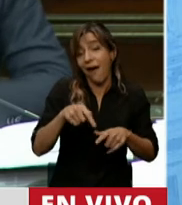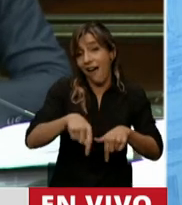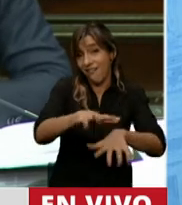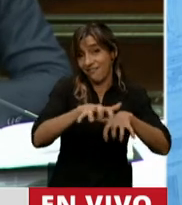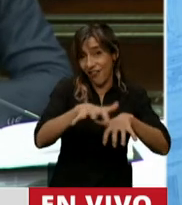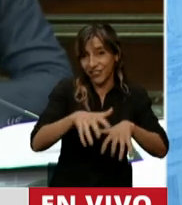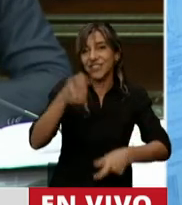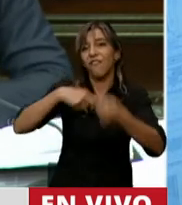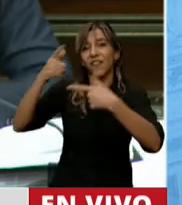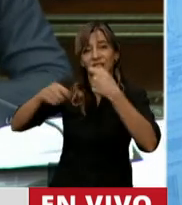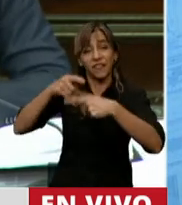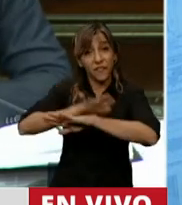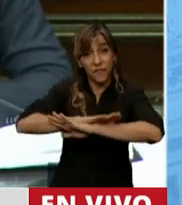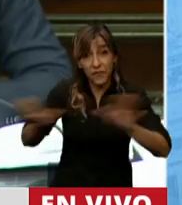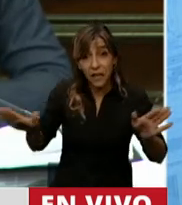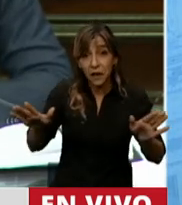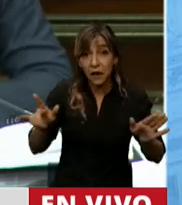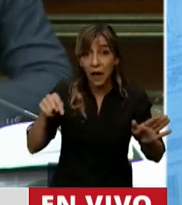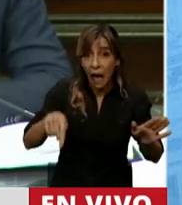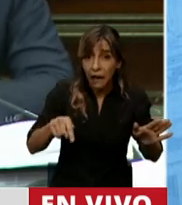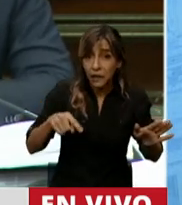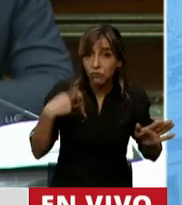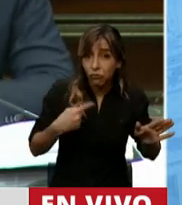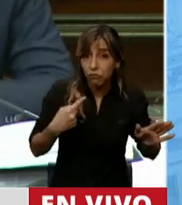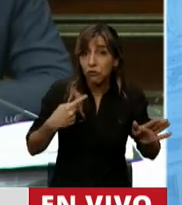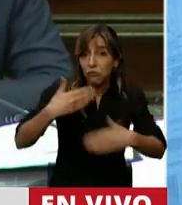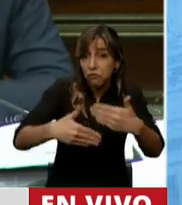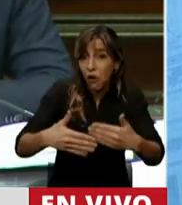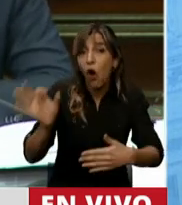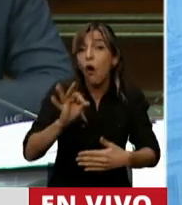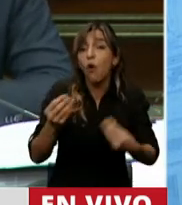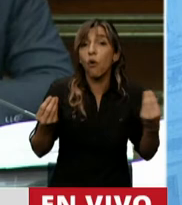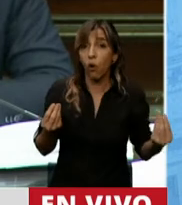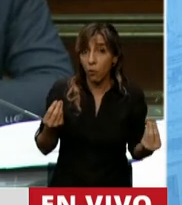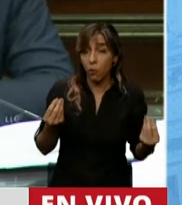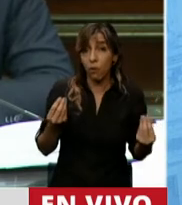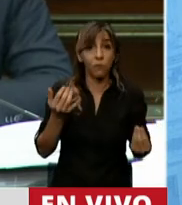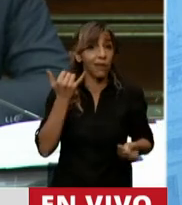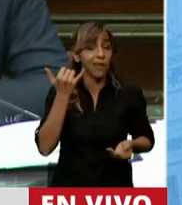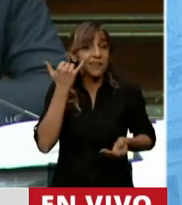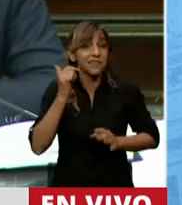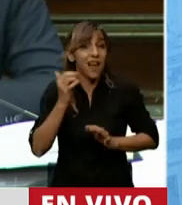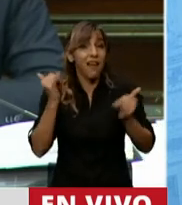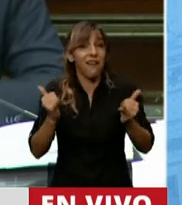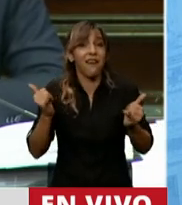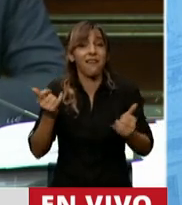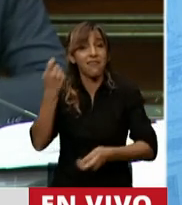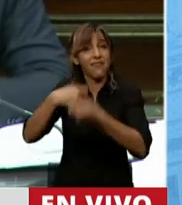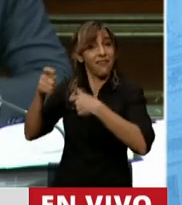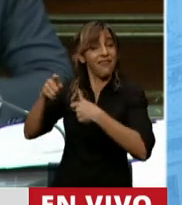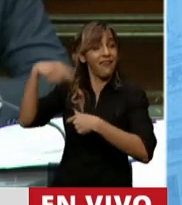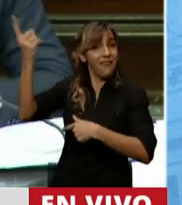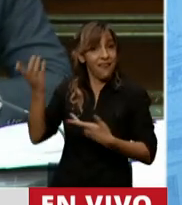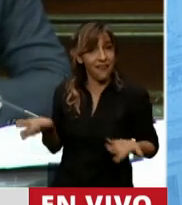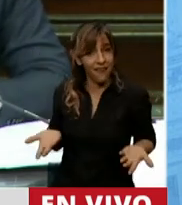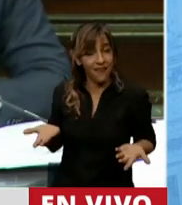No hay excusas para seguir demorando esta acción. Las exportaciones son un flujo permanente. No